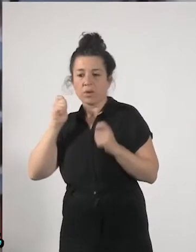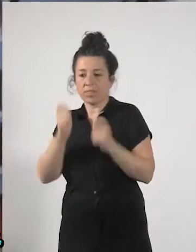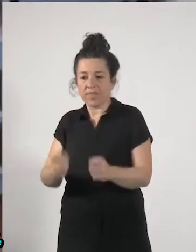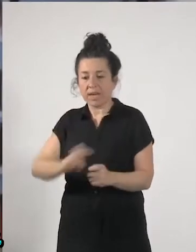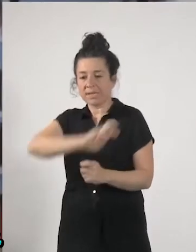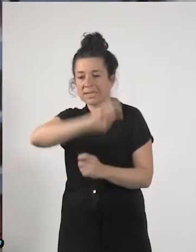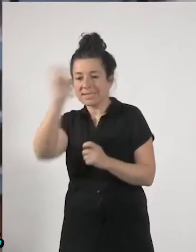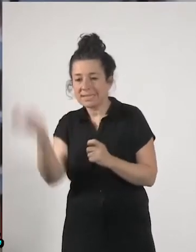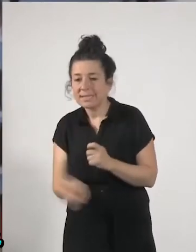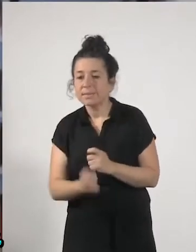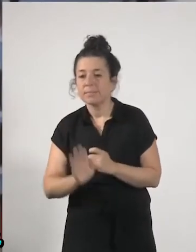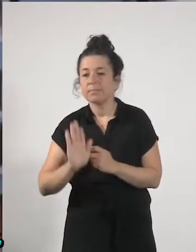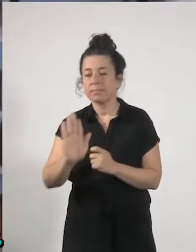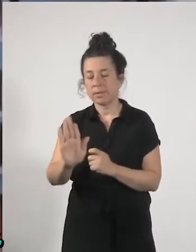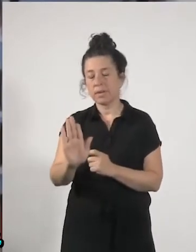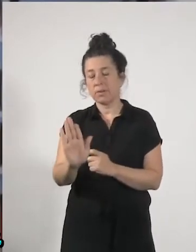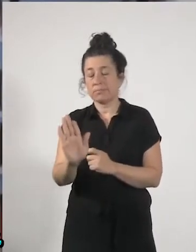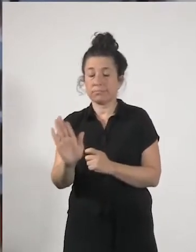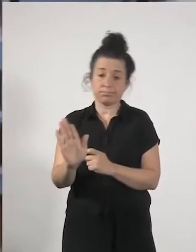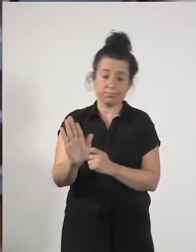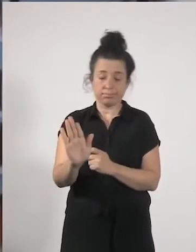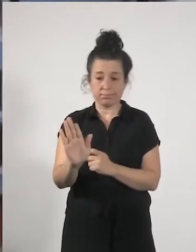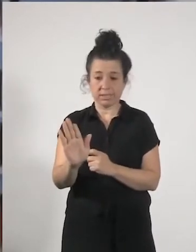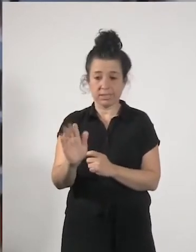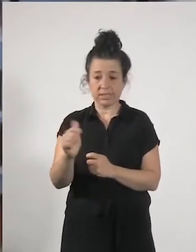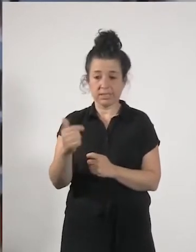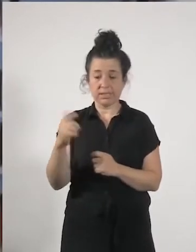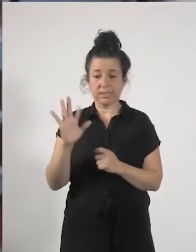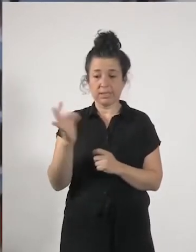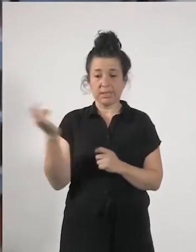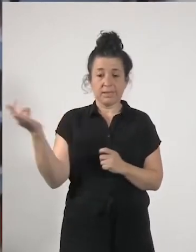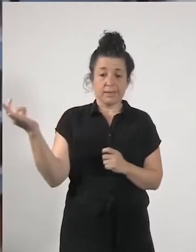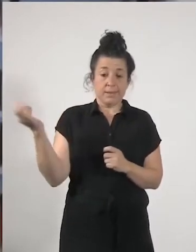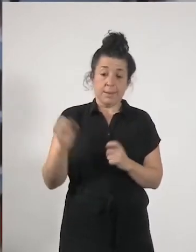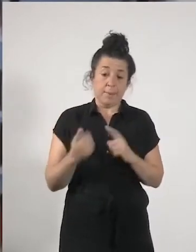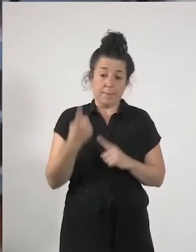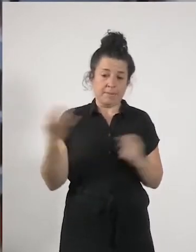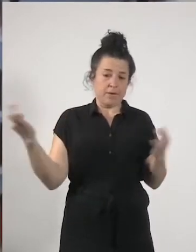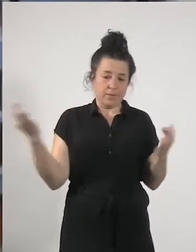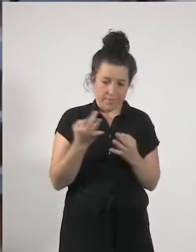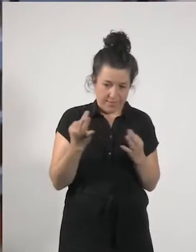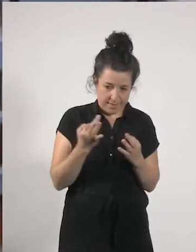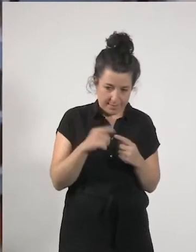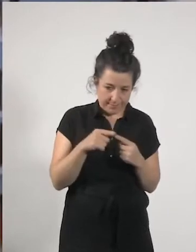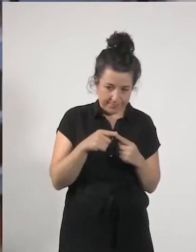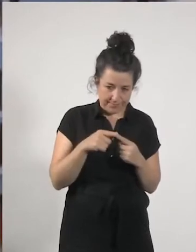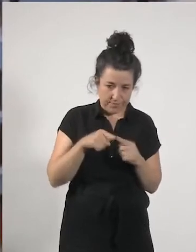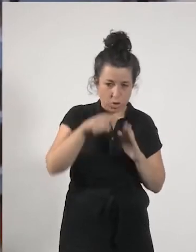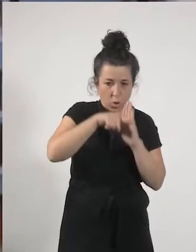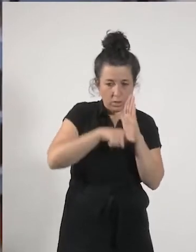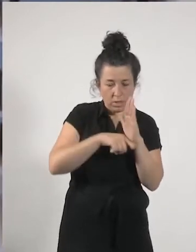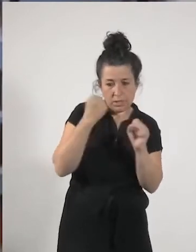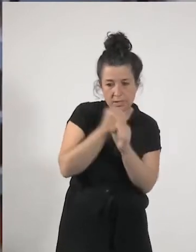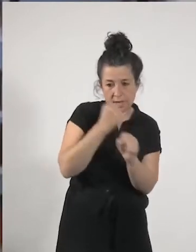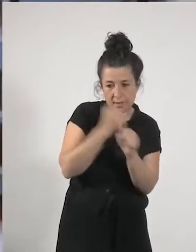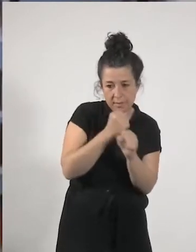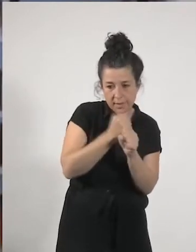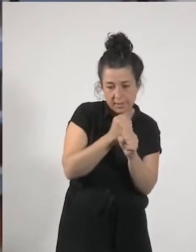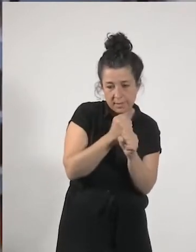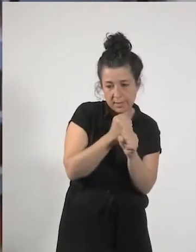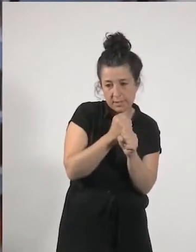pero bueno eso debería pasar por ejemplo por mejorar las condiciones laborales de de